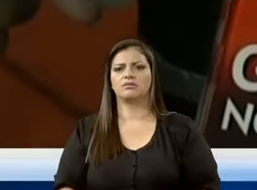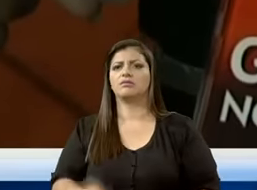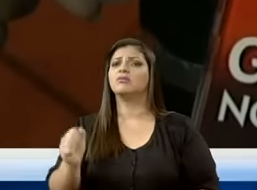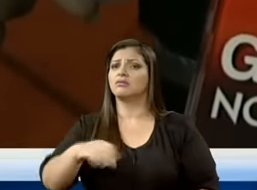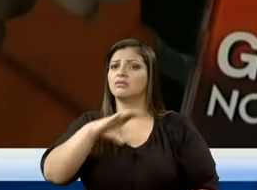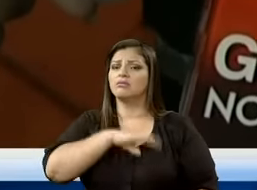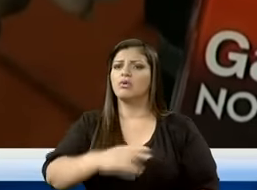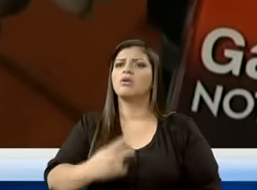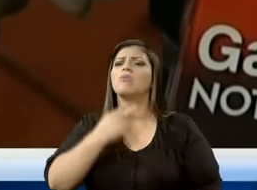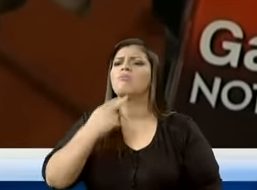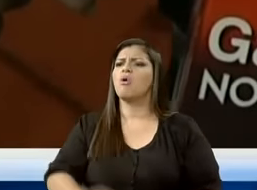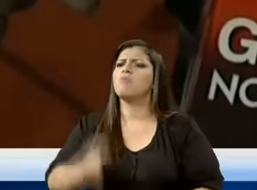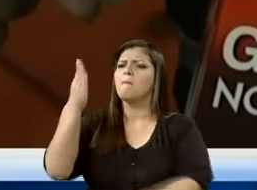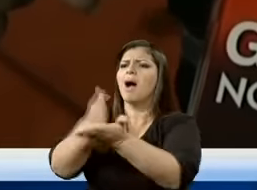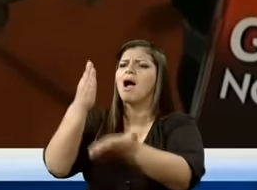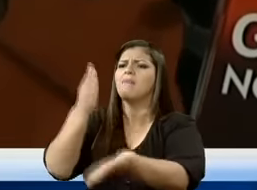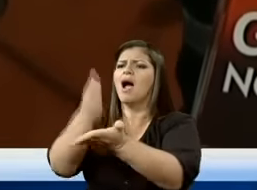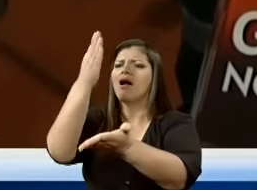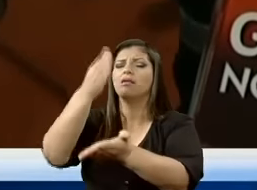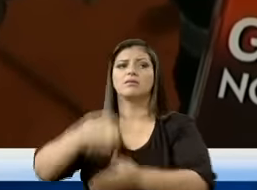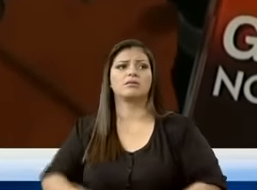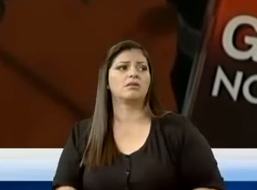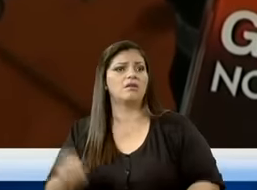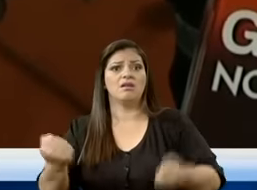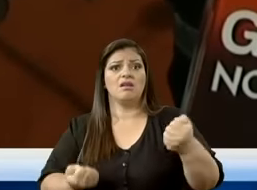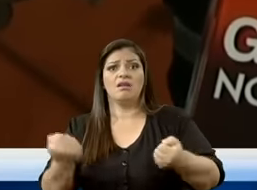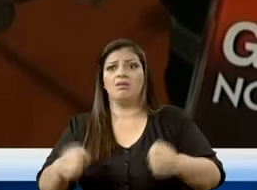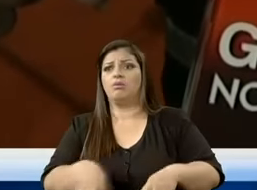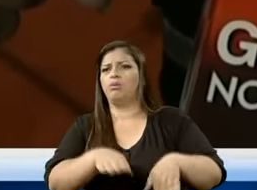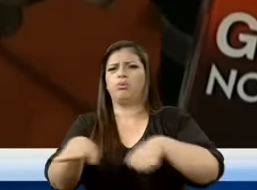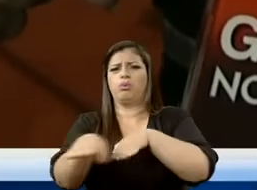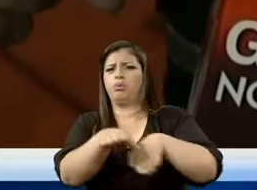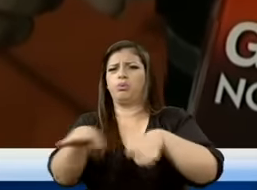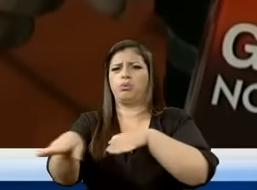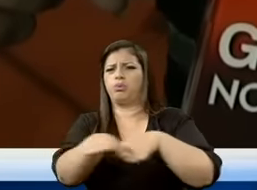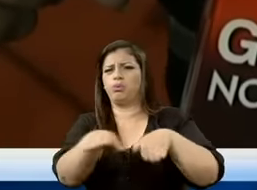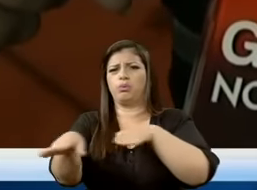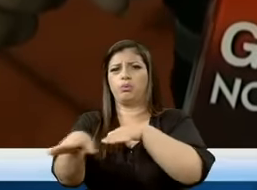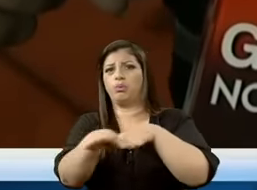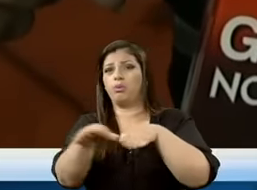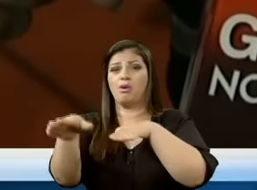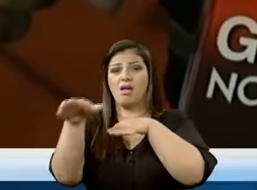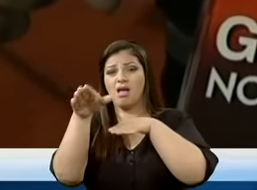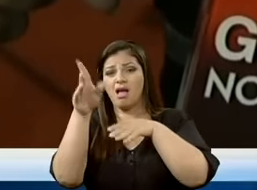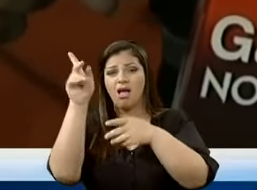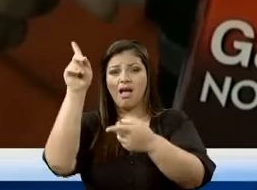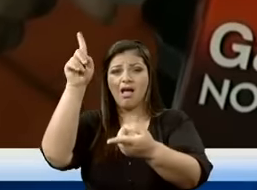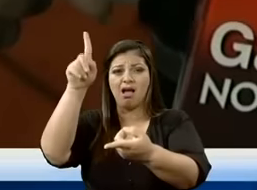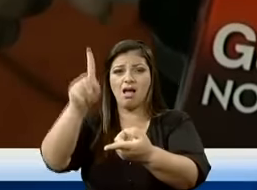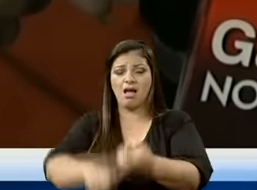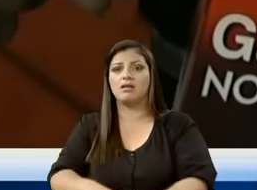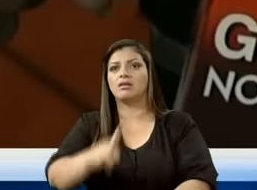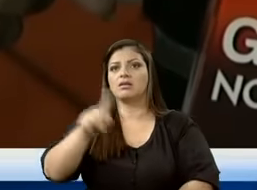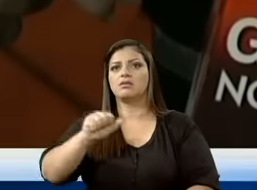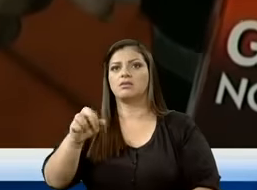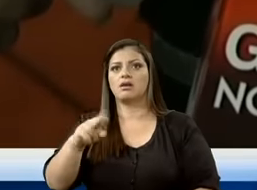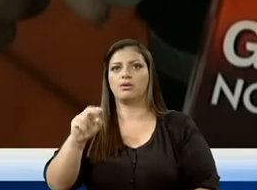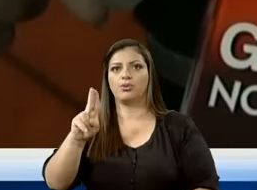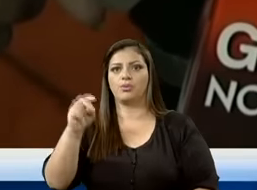comenzó una persecución. Es así que dentro de la persecución pudimos constatar que un vehículo rojo, sin placas,